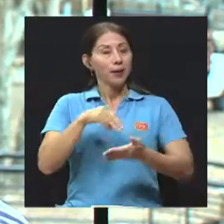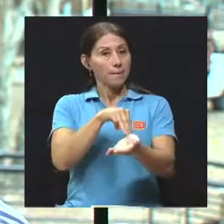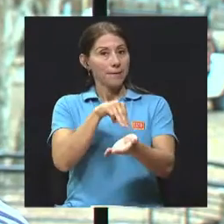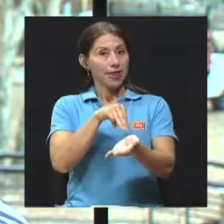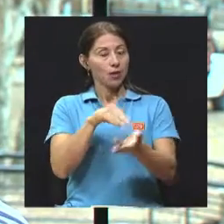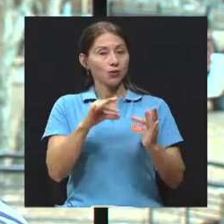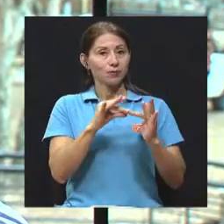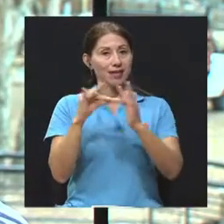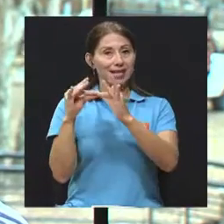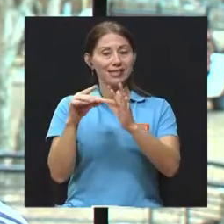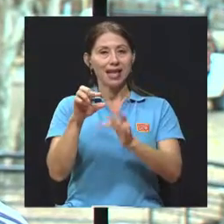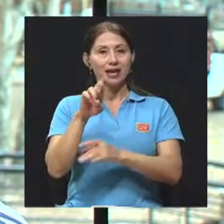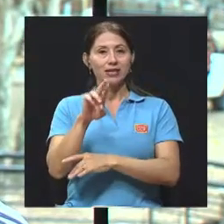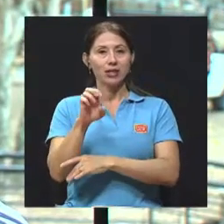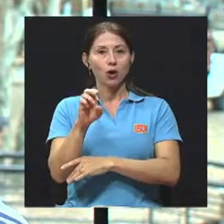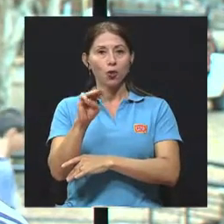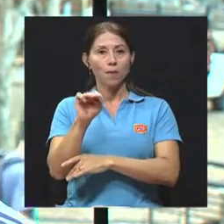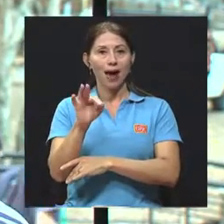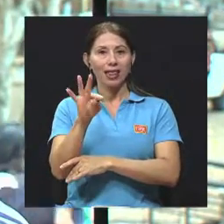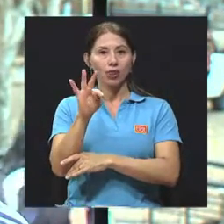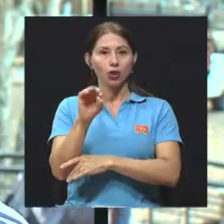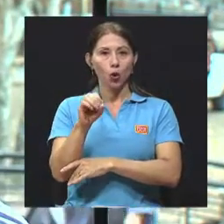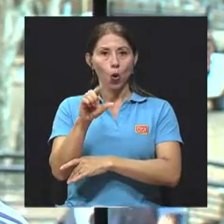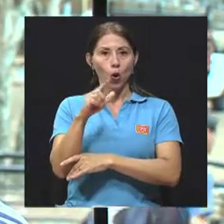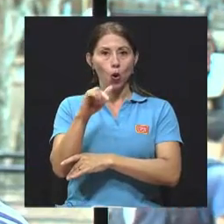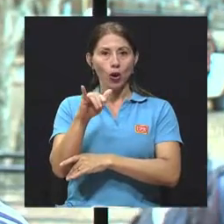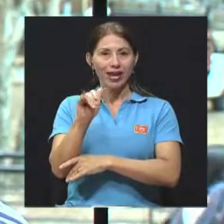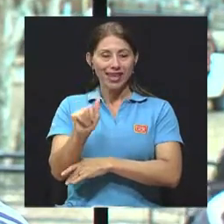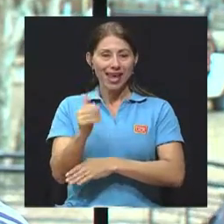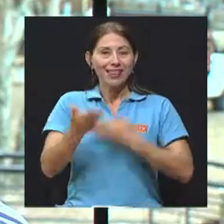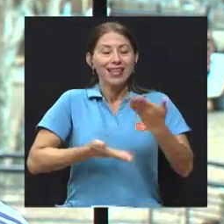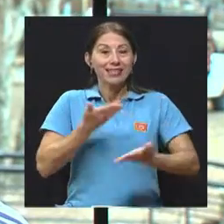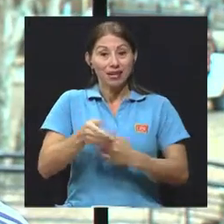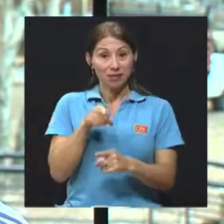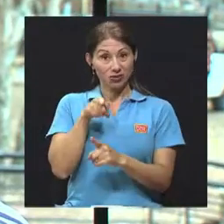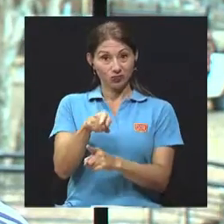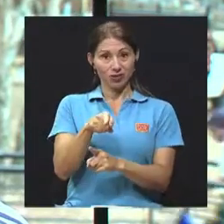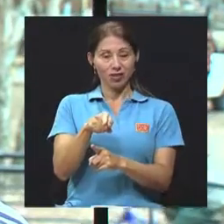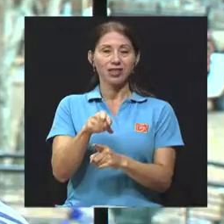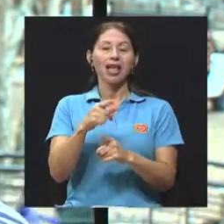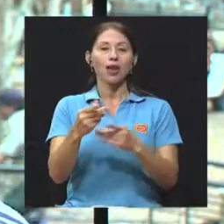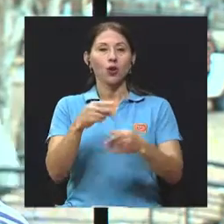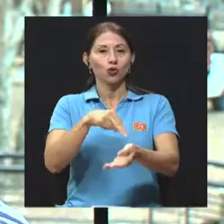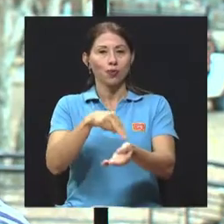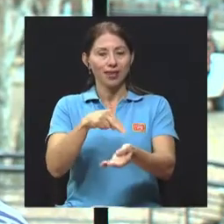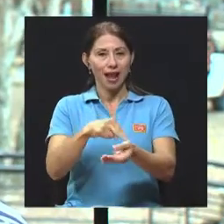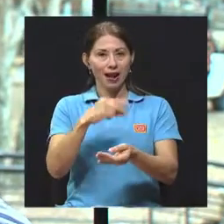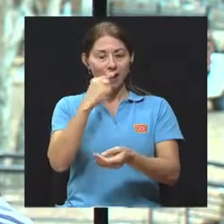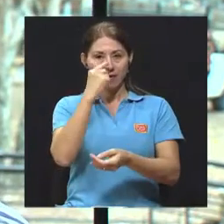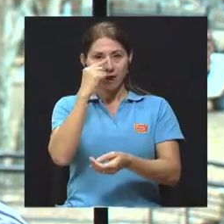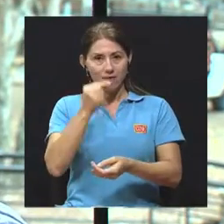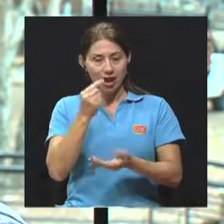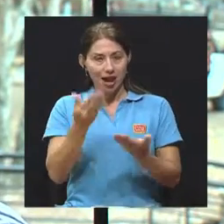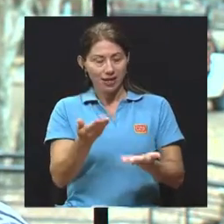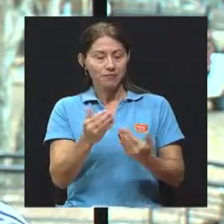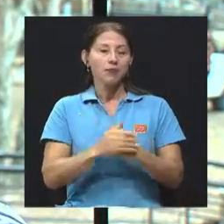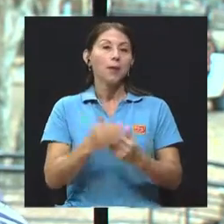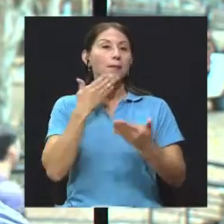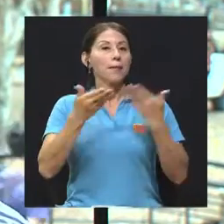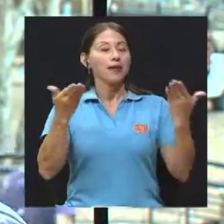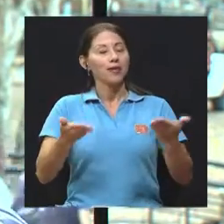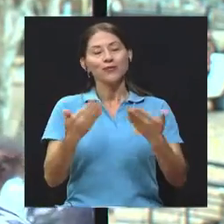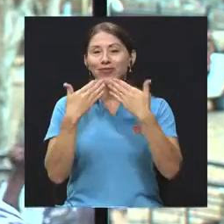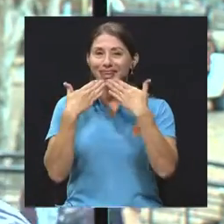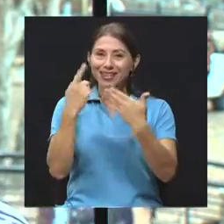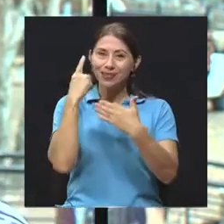especialista en reumatología, del servicio de reumatología del Hospital Rafael Ángel Calderón Guardia. Bienvenido, doctor. Bienvenido, muchísimas